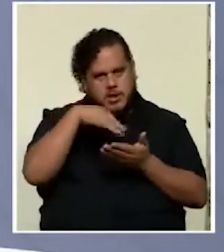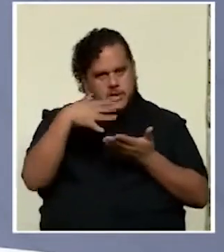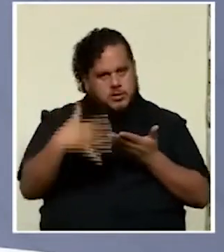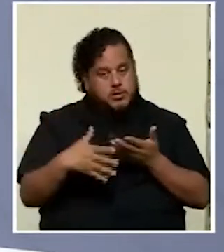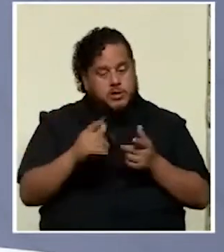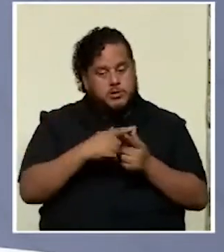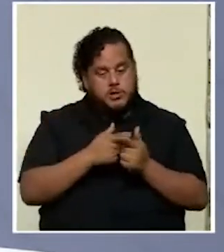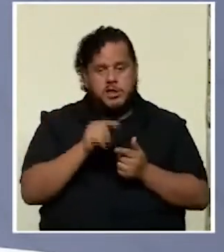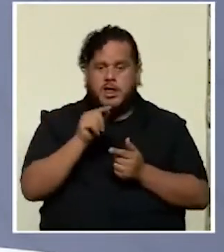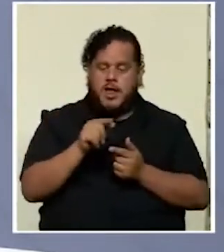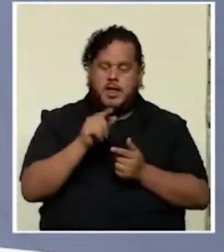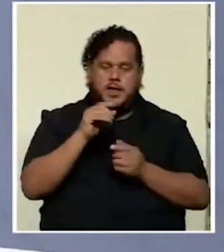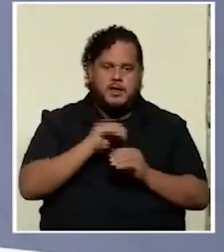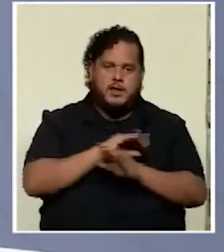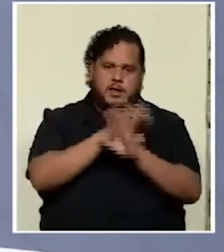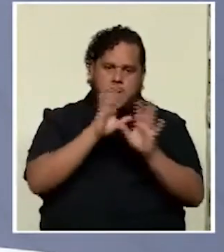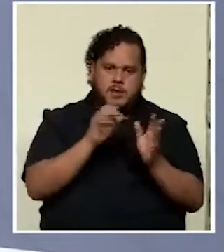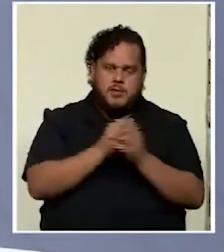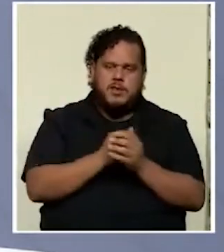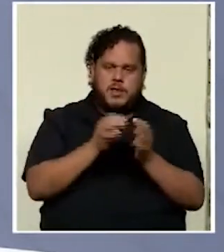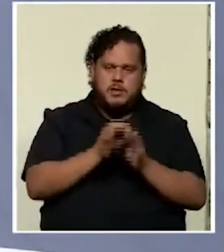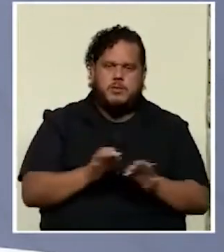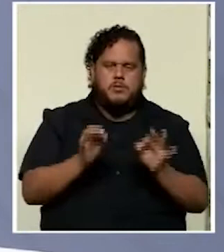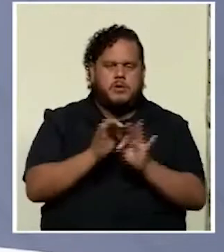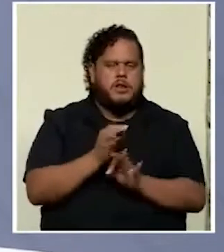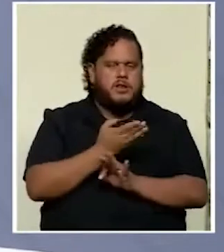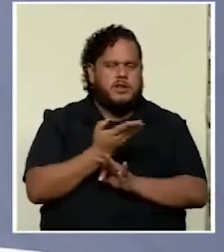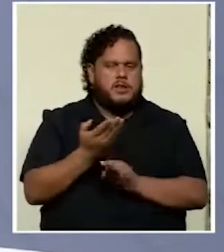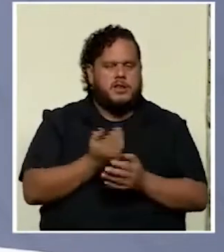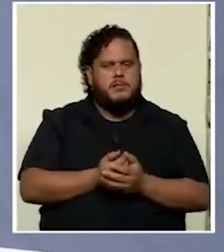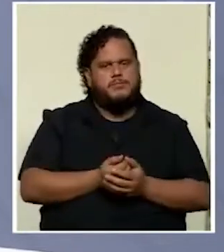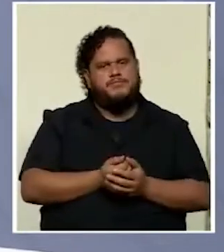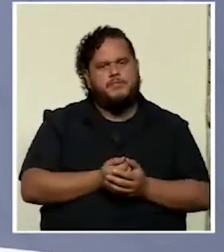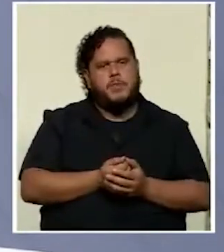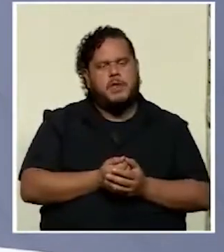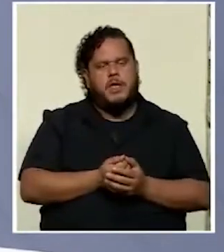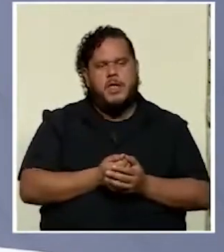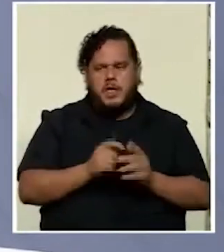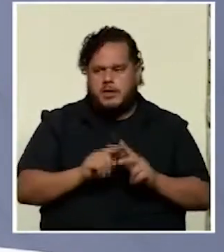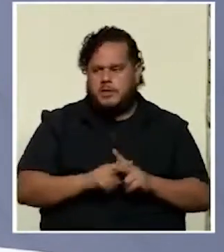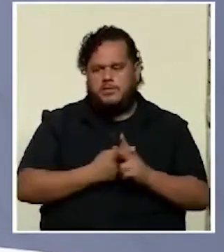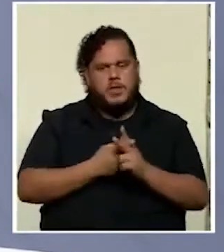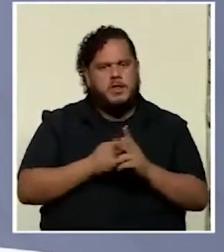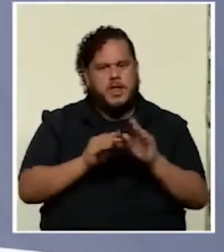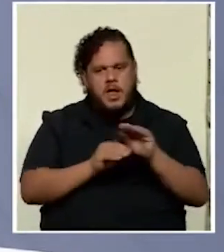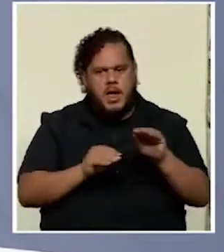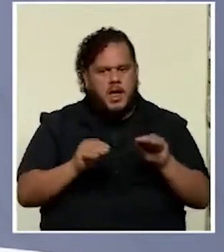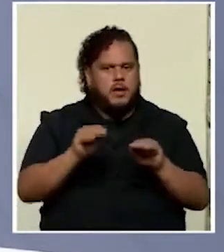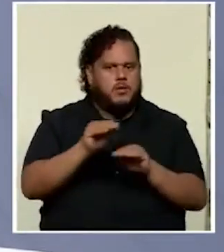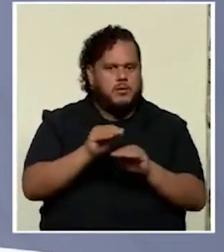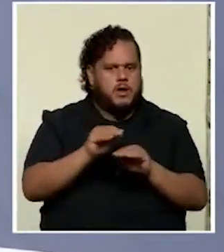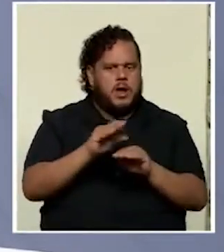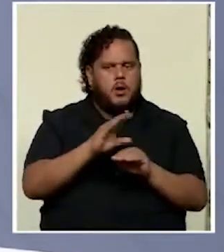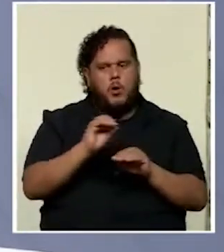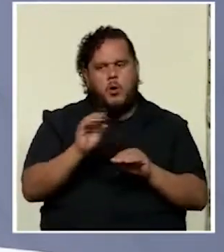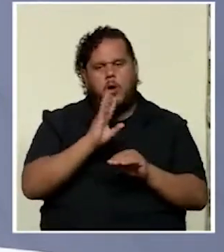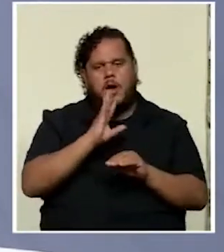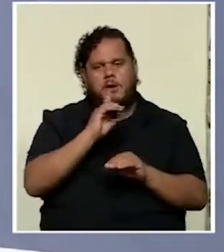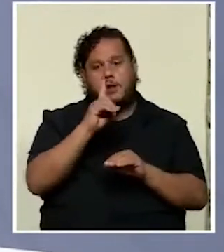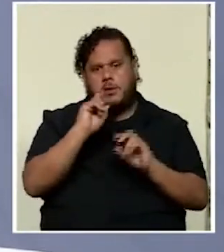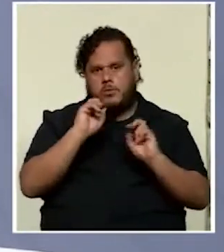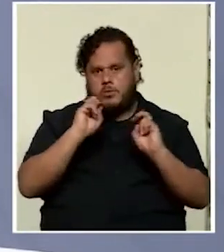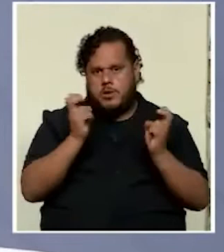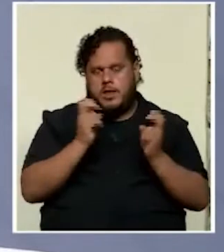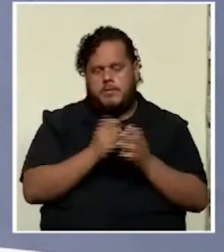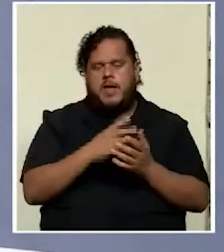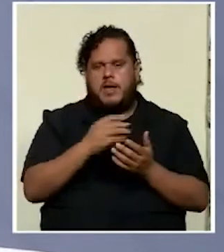aquí efectivamente Álvaro lo importante es que se empieza a colocar un tema y hay que